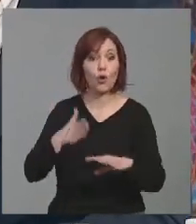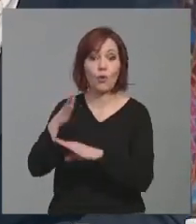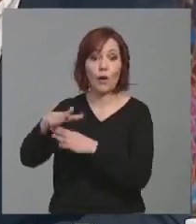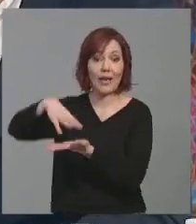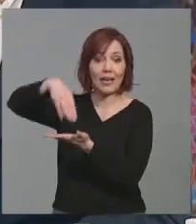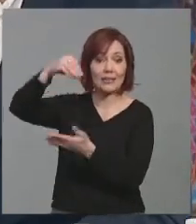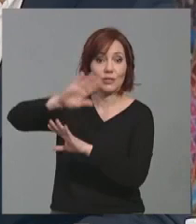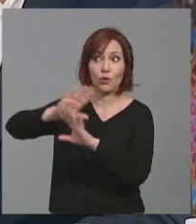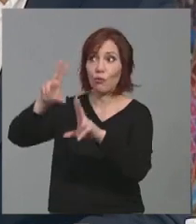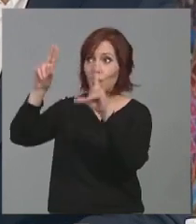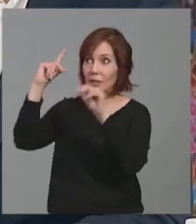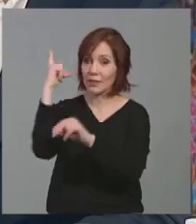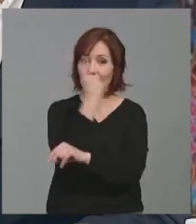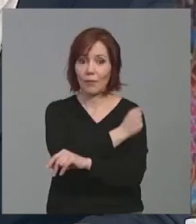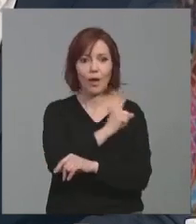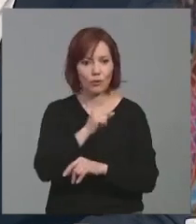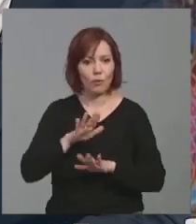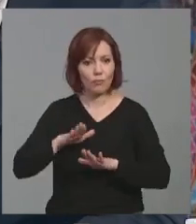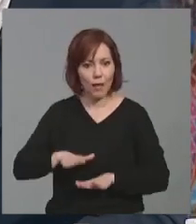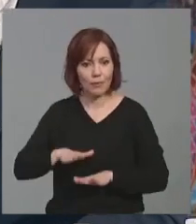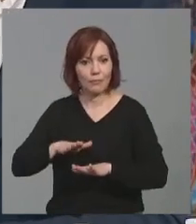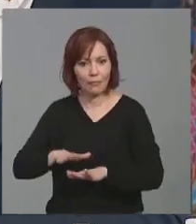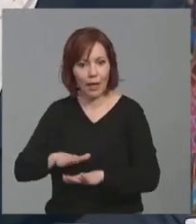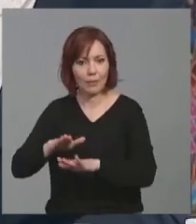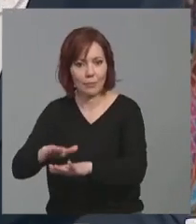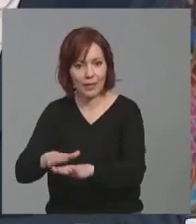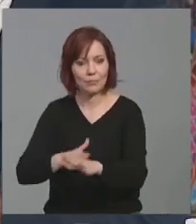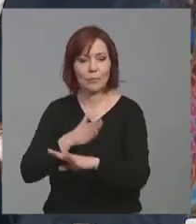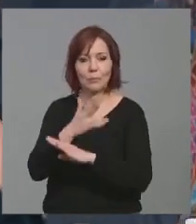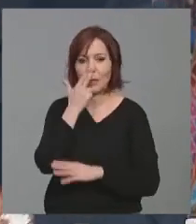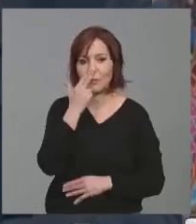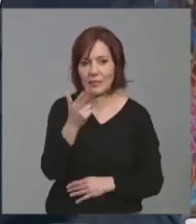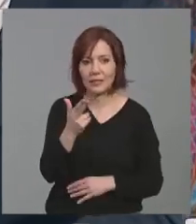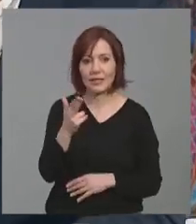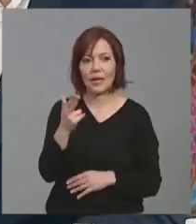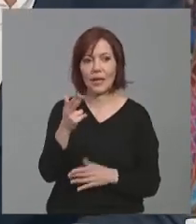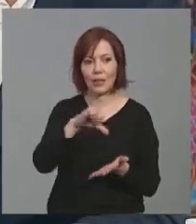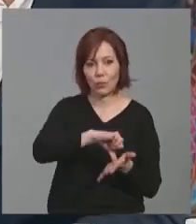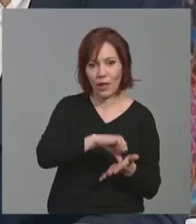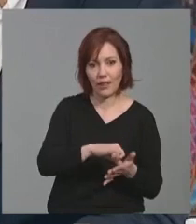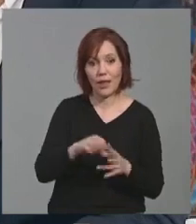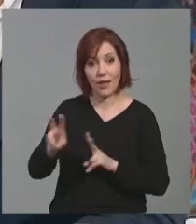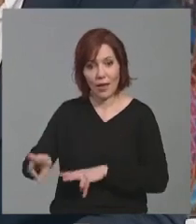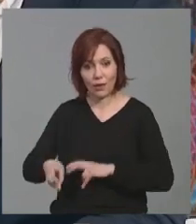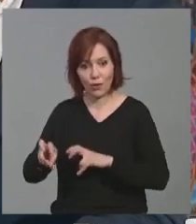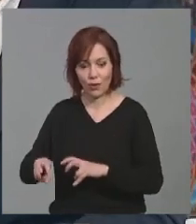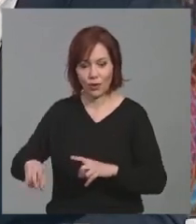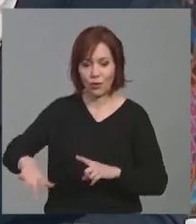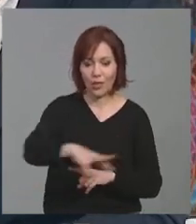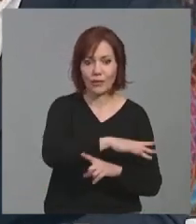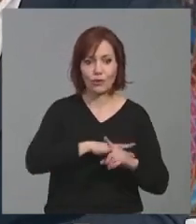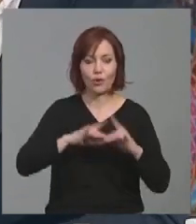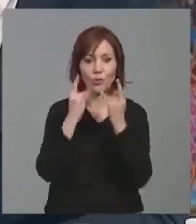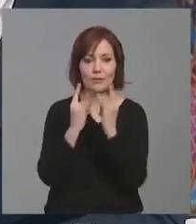castillo y se va, sino que, bueno, que visitan la ciudad, que pueden visitar los yacimientos arqueológicos en Pedanía, nuestros entornos naturales, bueno,